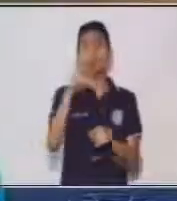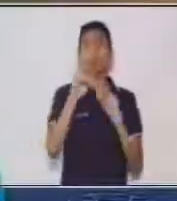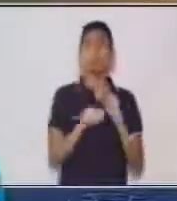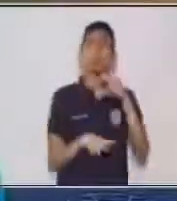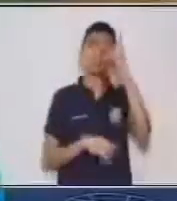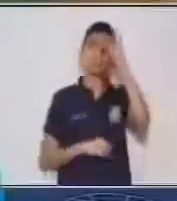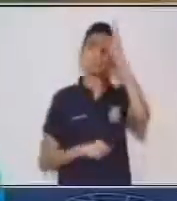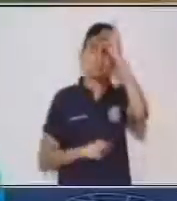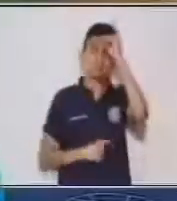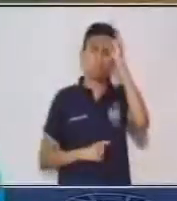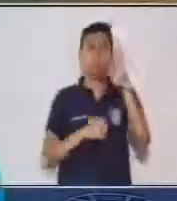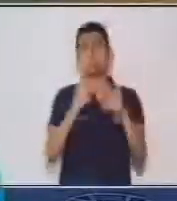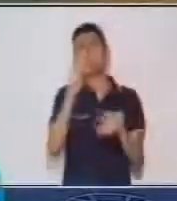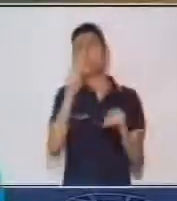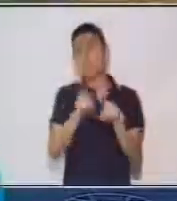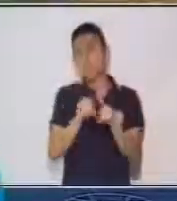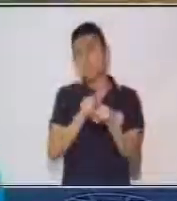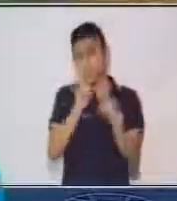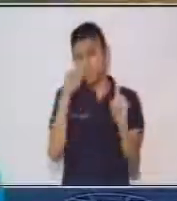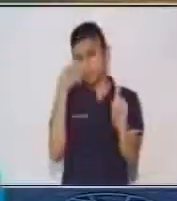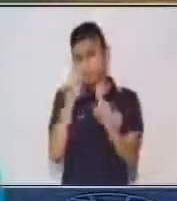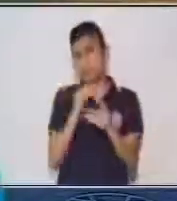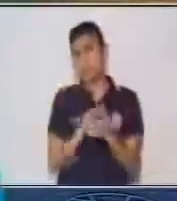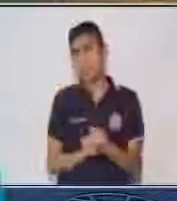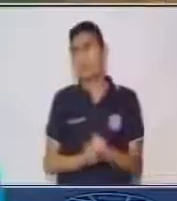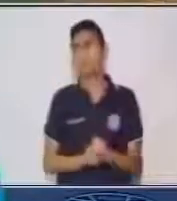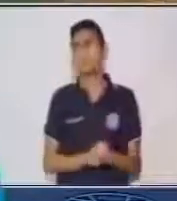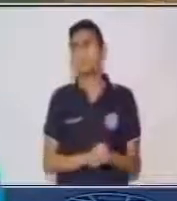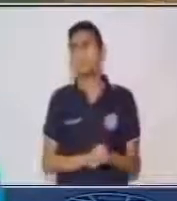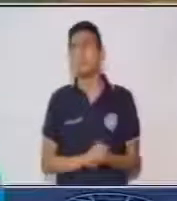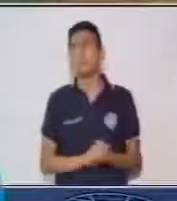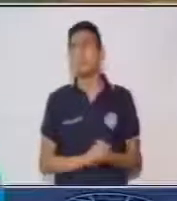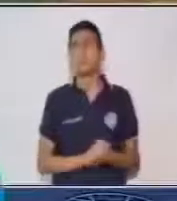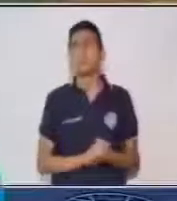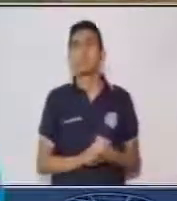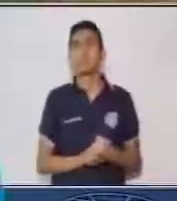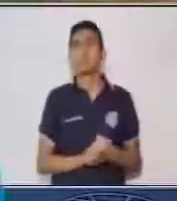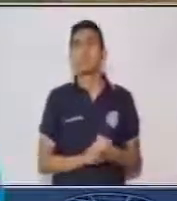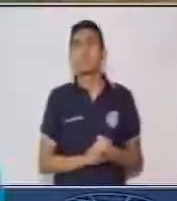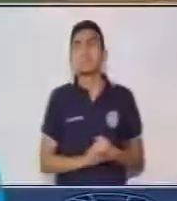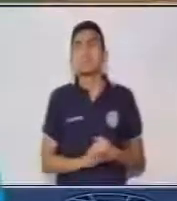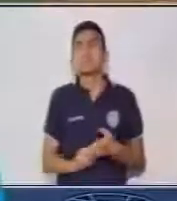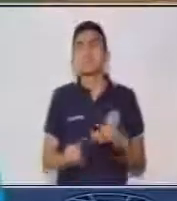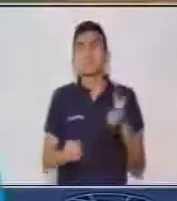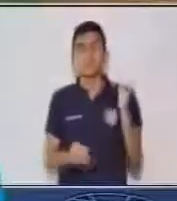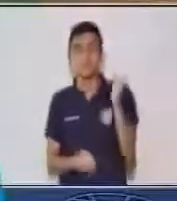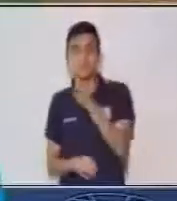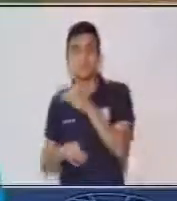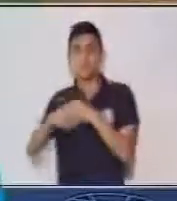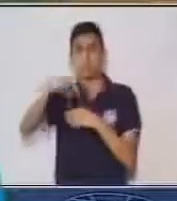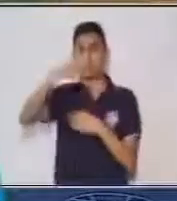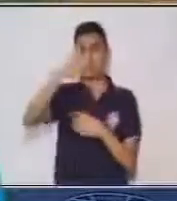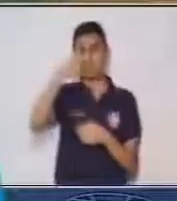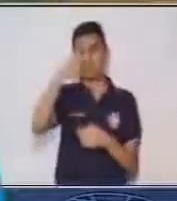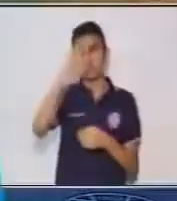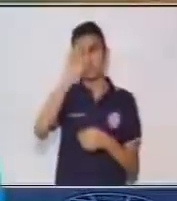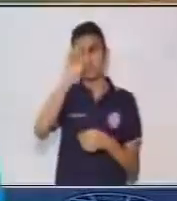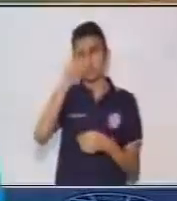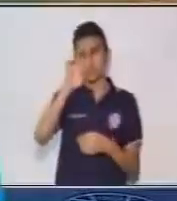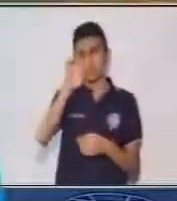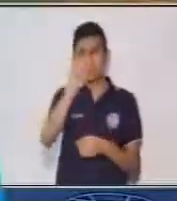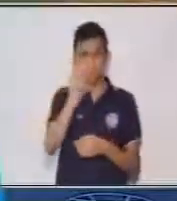determinar otros factores. Entonces decimos, patrones numéricos, haciendo un